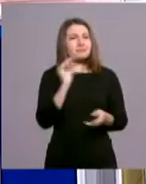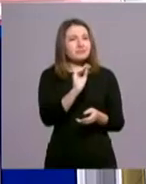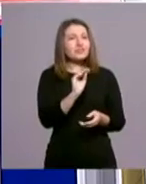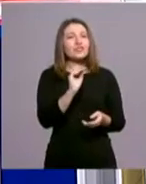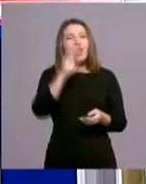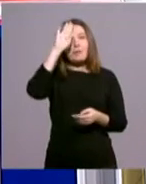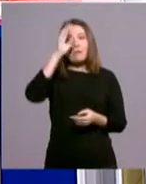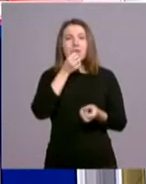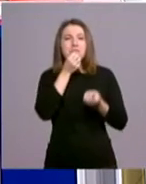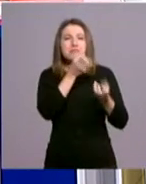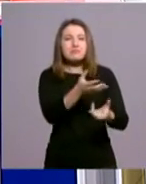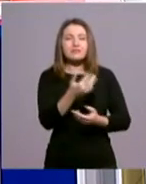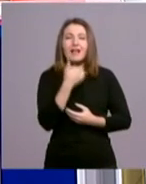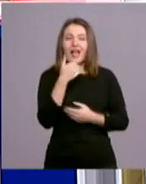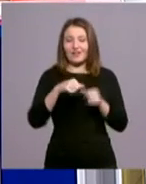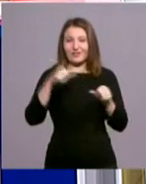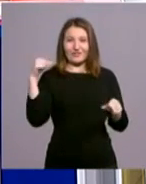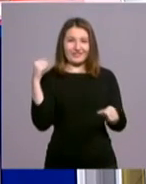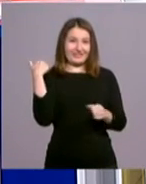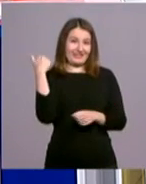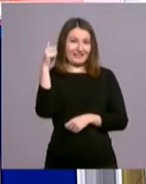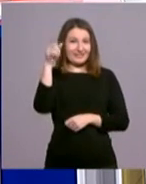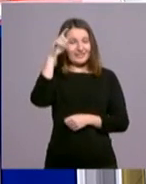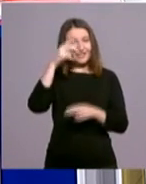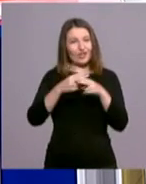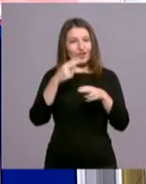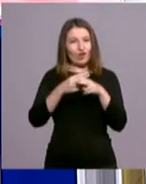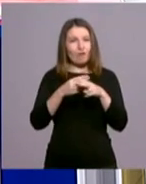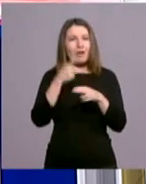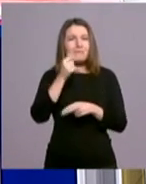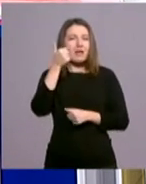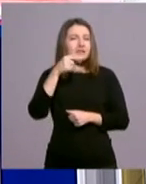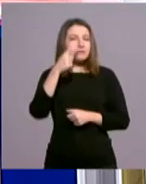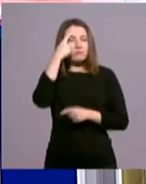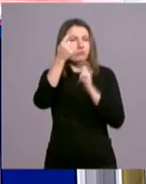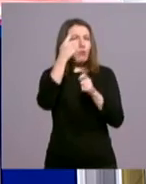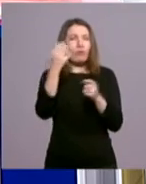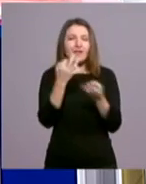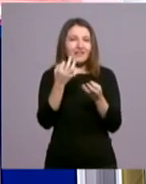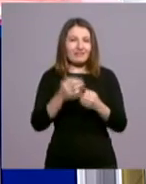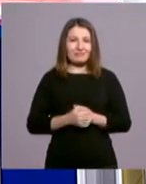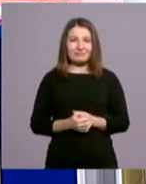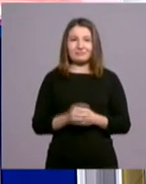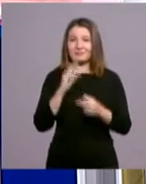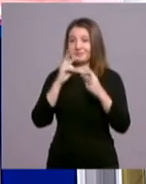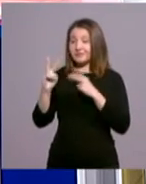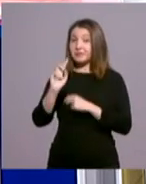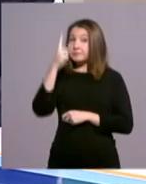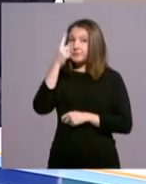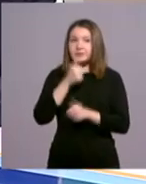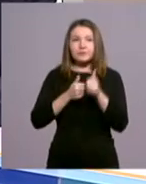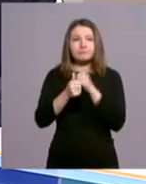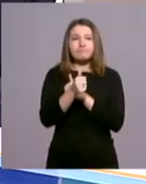dejado o de las palabras que os ha dicho estos días allí en Roma? ¿Qué es lo que más os ha calado? Primero, sobre todo, el